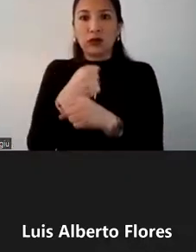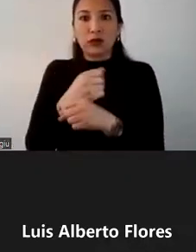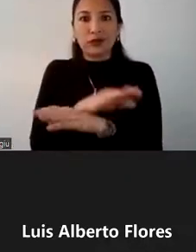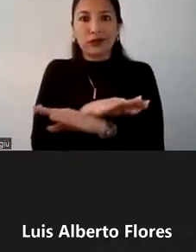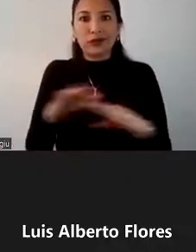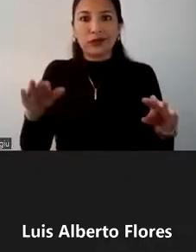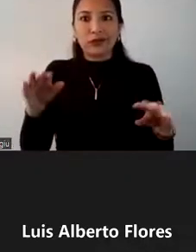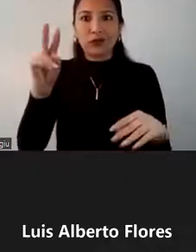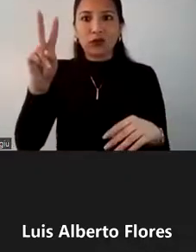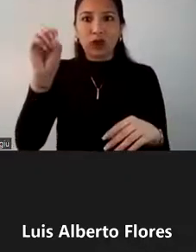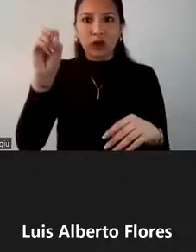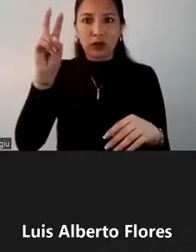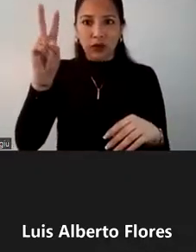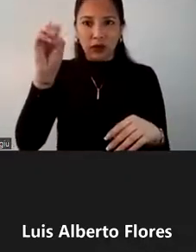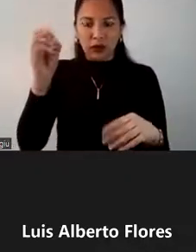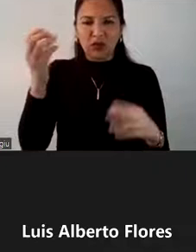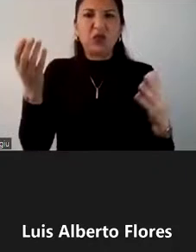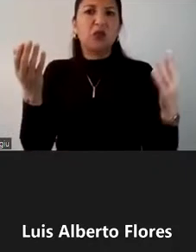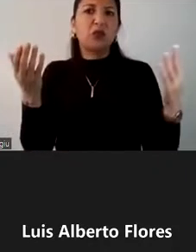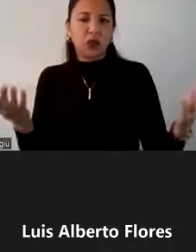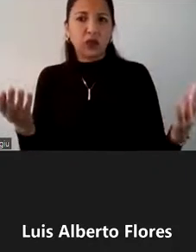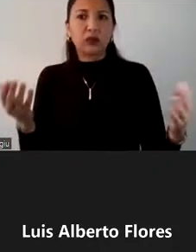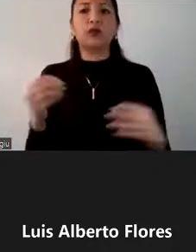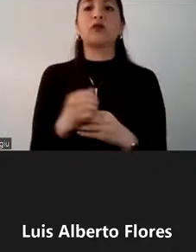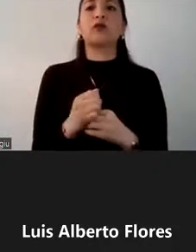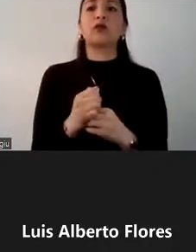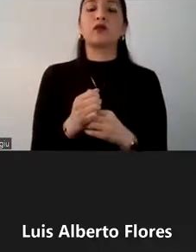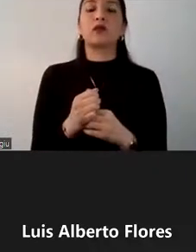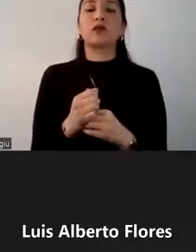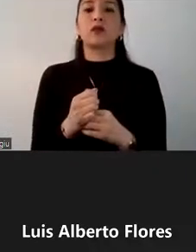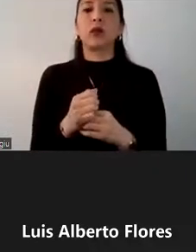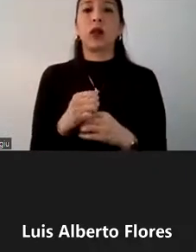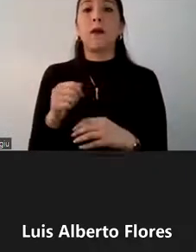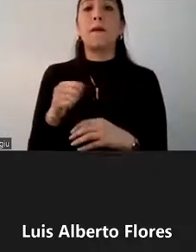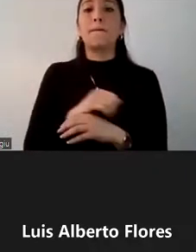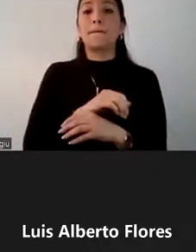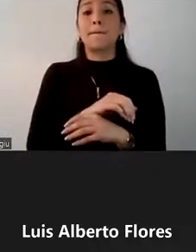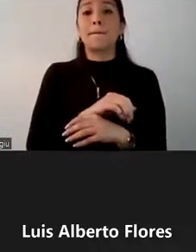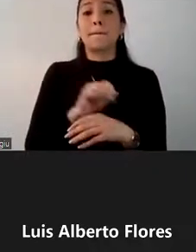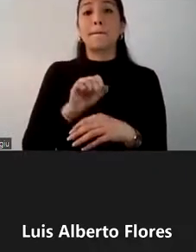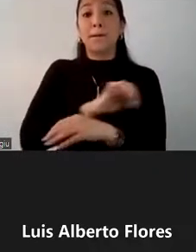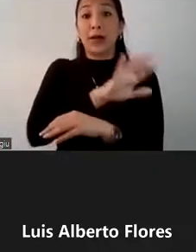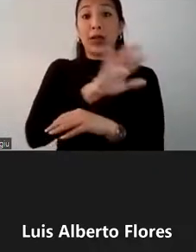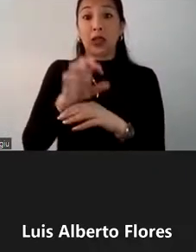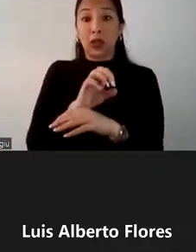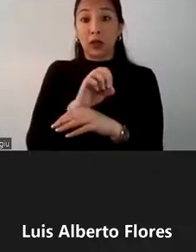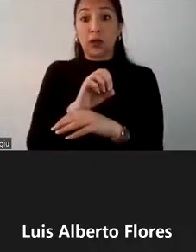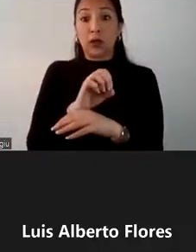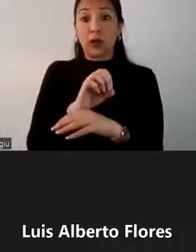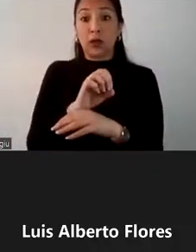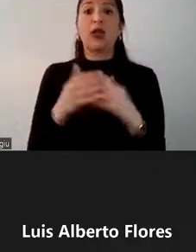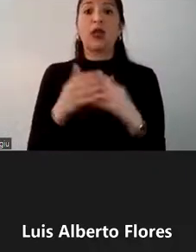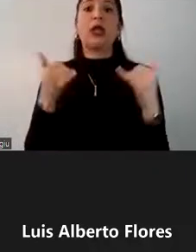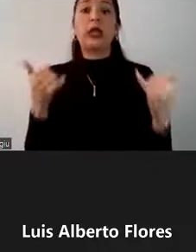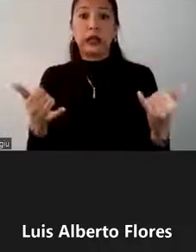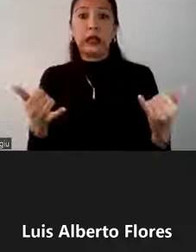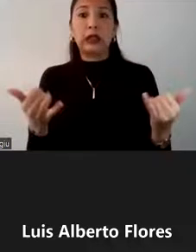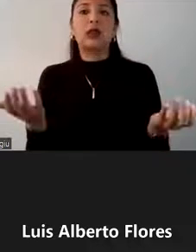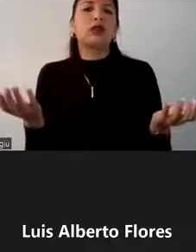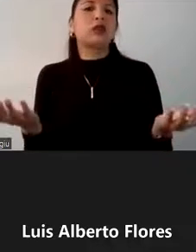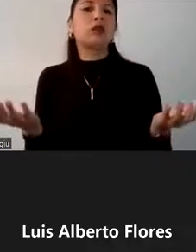2020. Y todo ello fue producto de lo ya mencionado, que fue la COVID-19, y también por